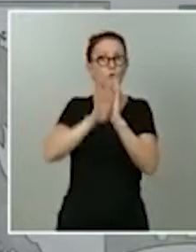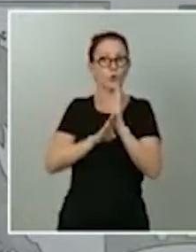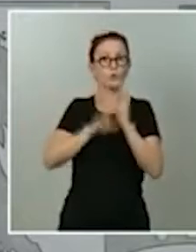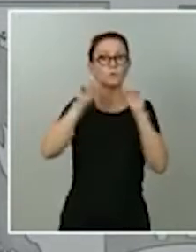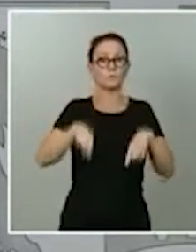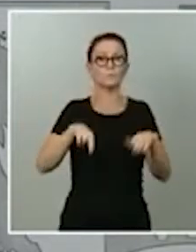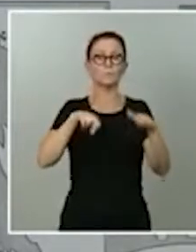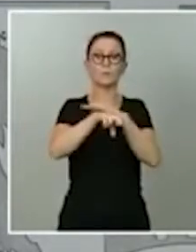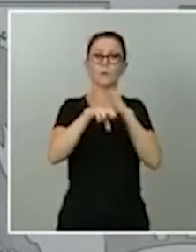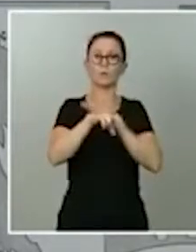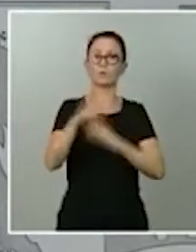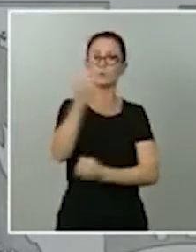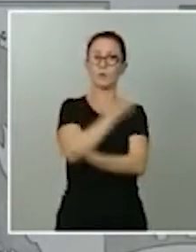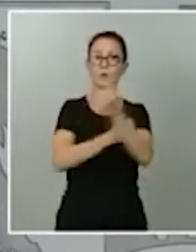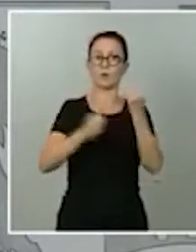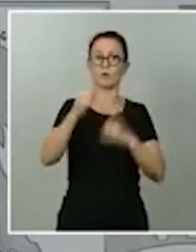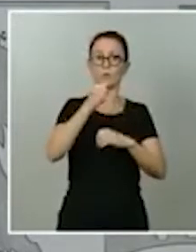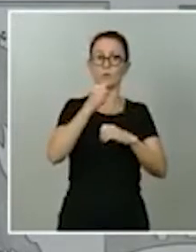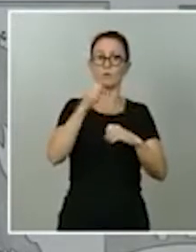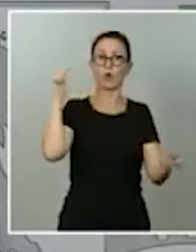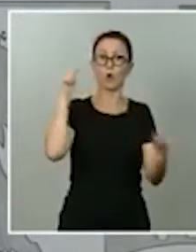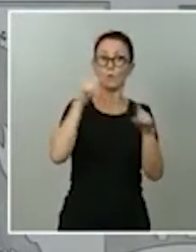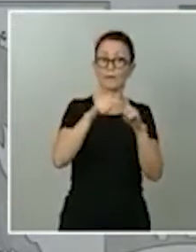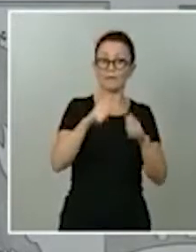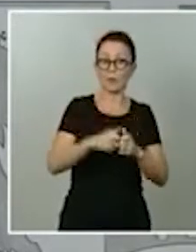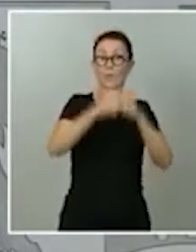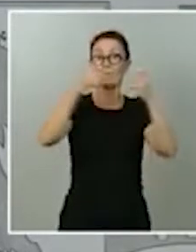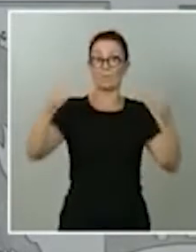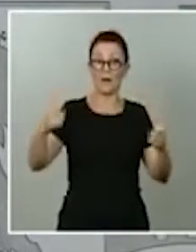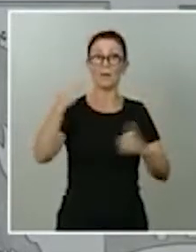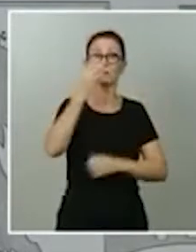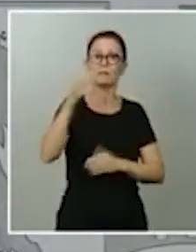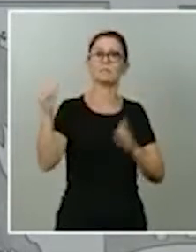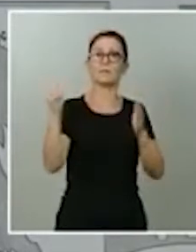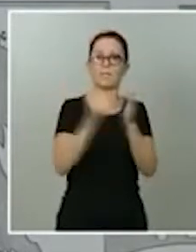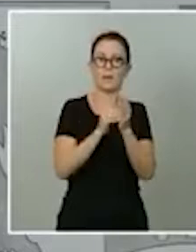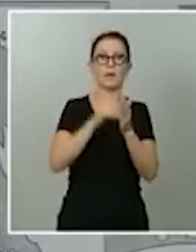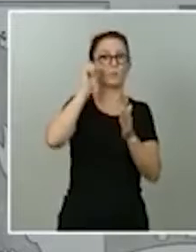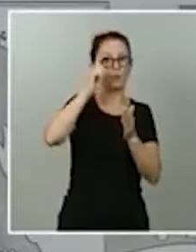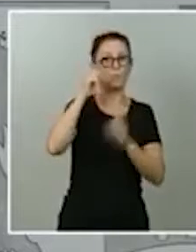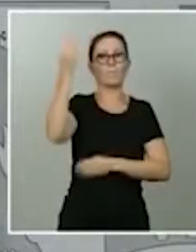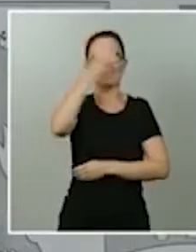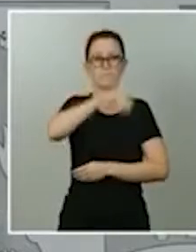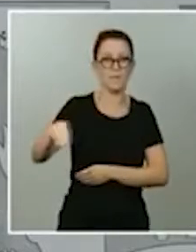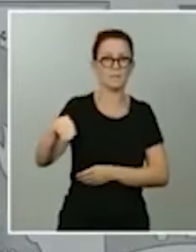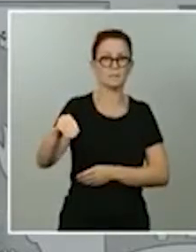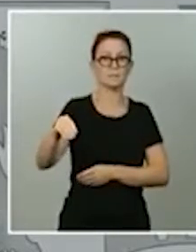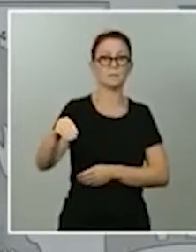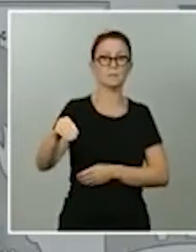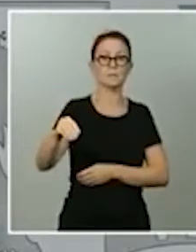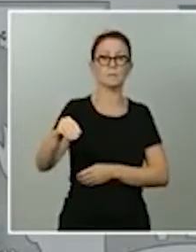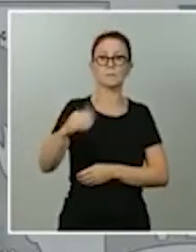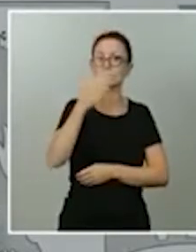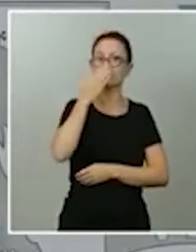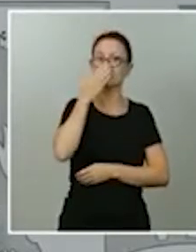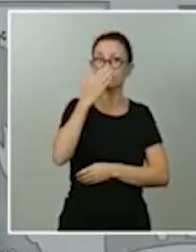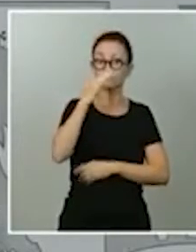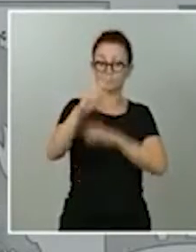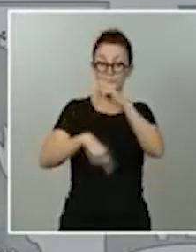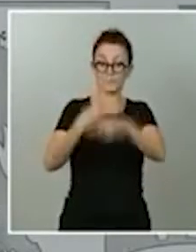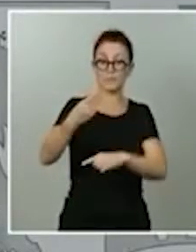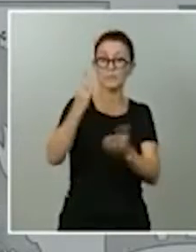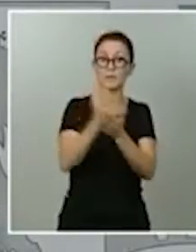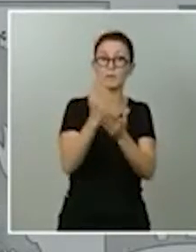aumentar en 30.000 el personal docente en nuestro país para el próximo curso, vamos a hacer, estoy convencido, de los centros